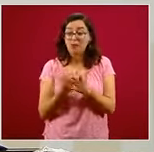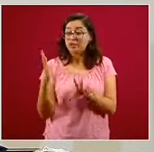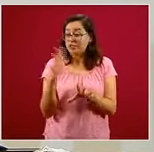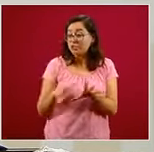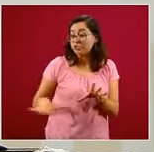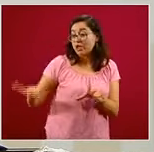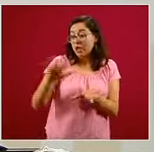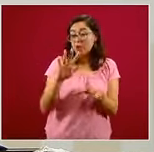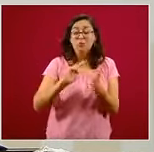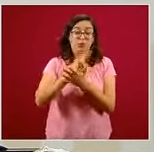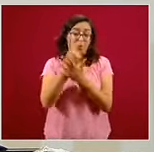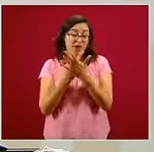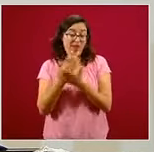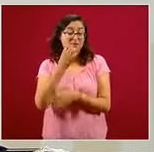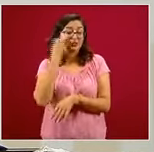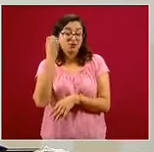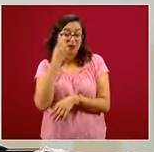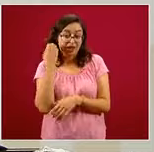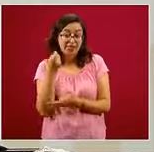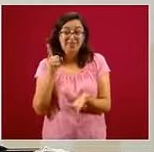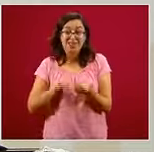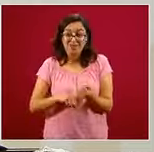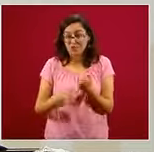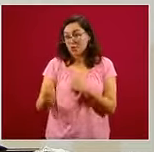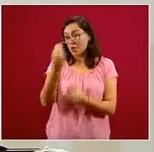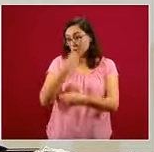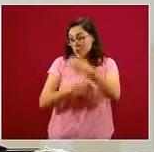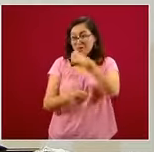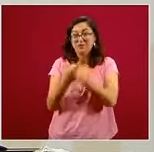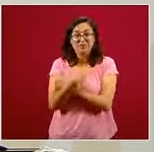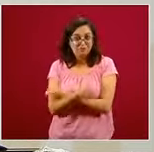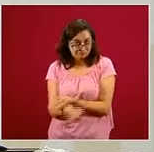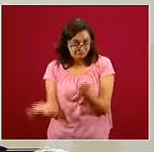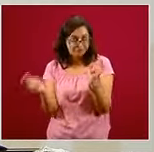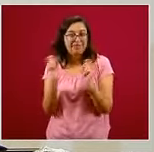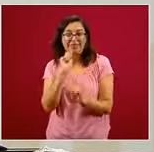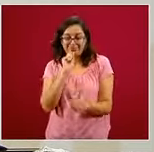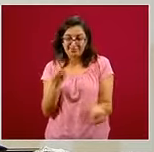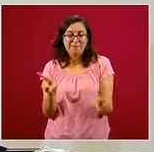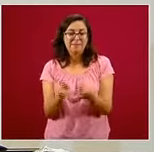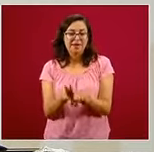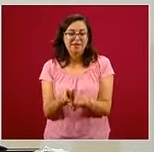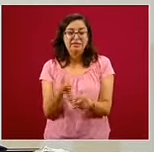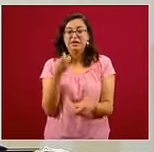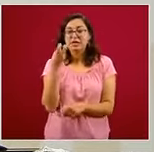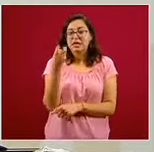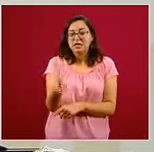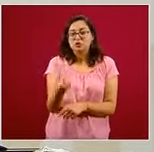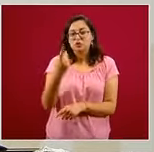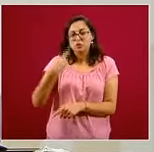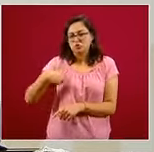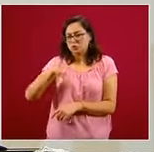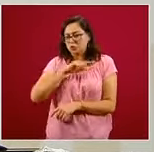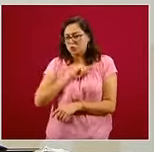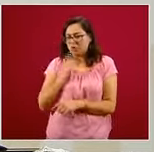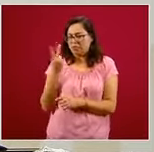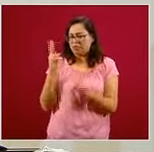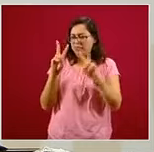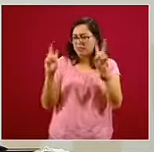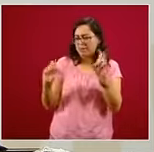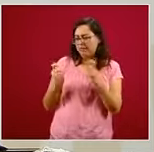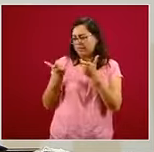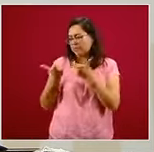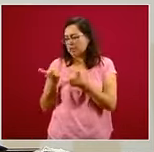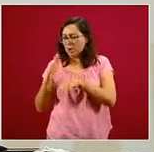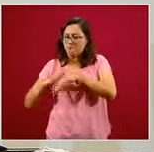programas escolares. Entonces, aquí no tanto pensamos en los recursos y deben aumentar